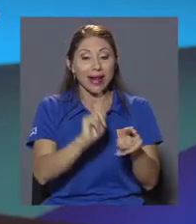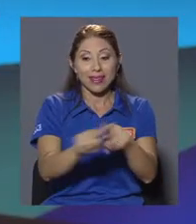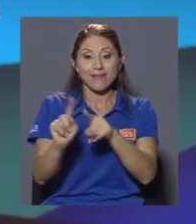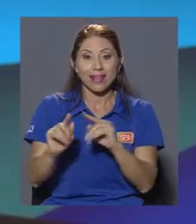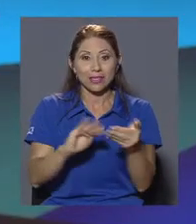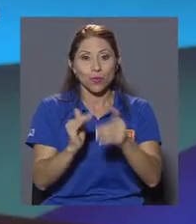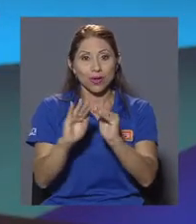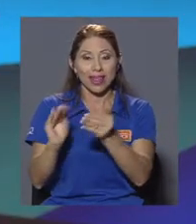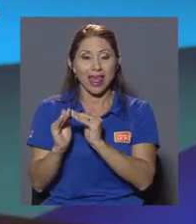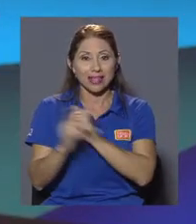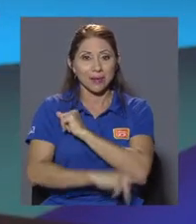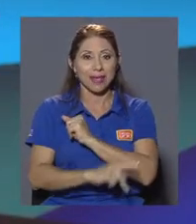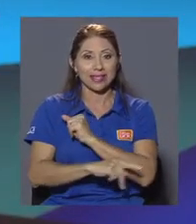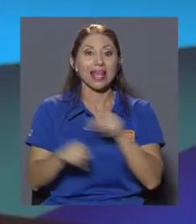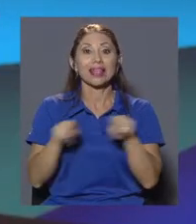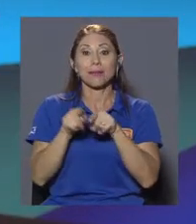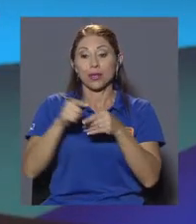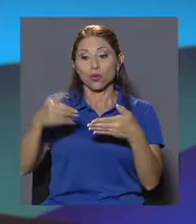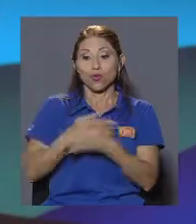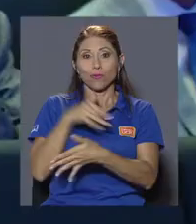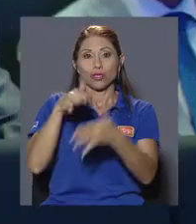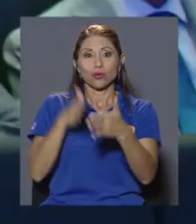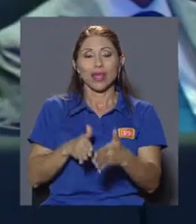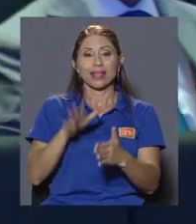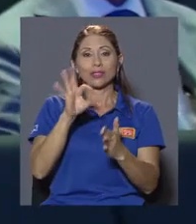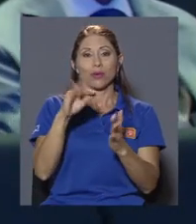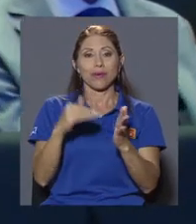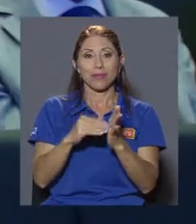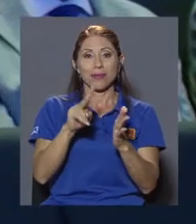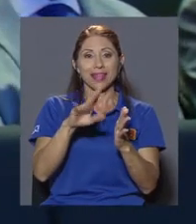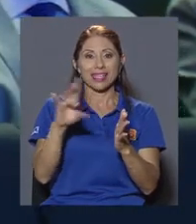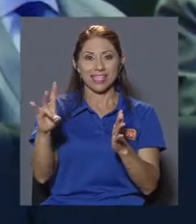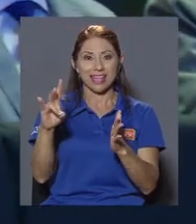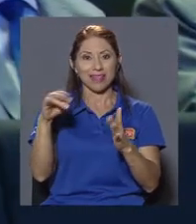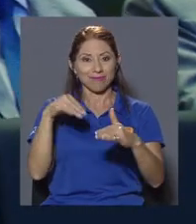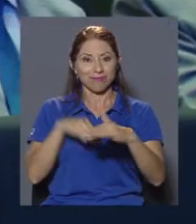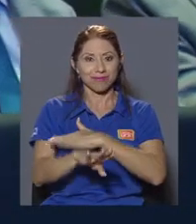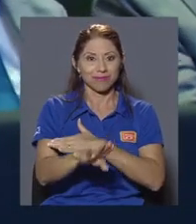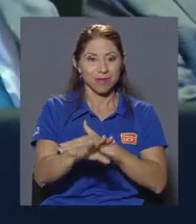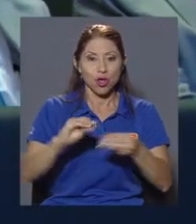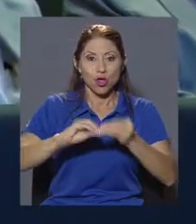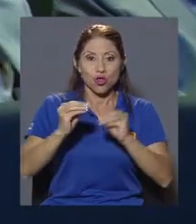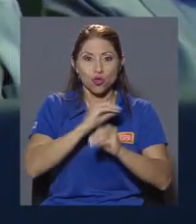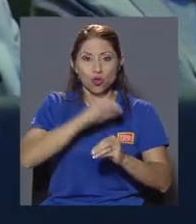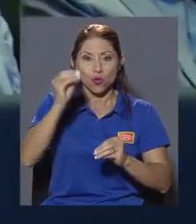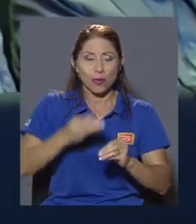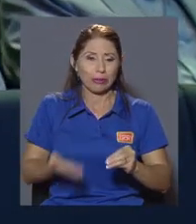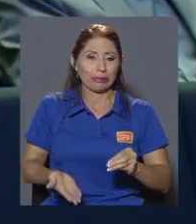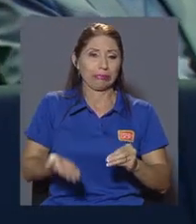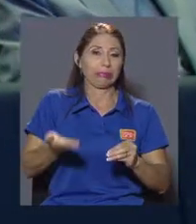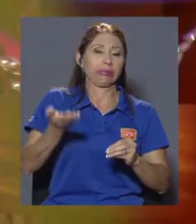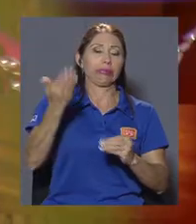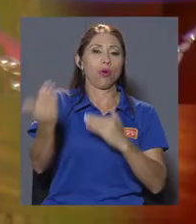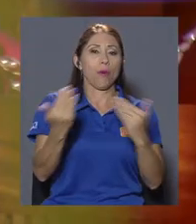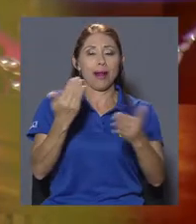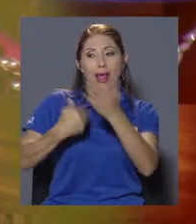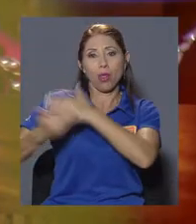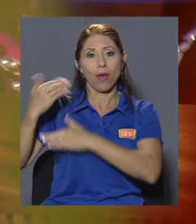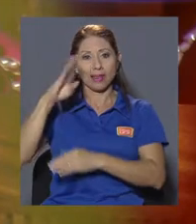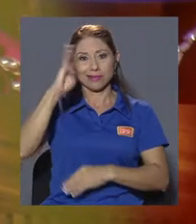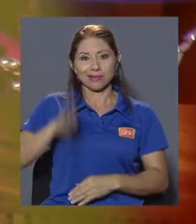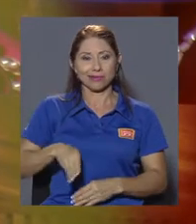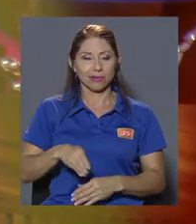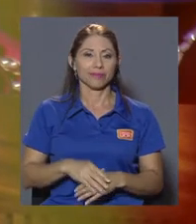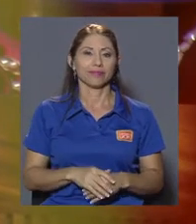y la admisión de 9.027 nuevos estudiantes, lo que significa la cifra más alta de alumnos de primer ingreso en la historia de la